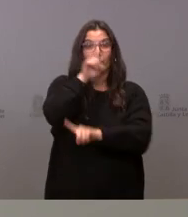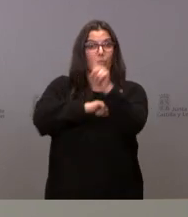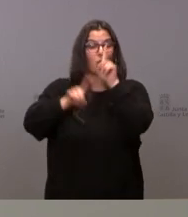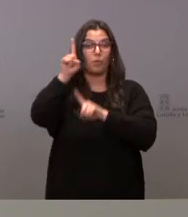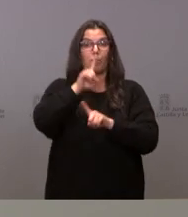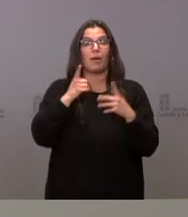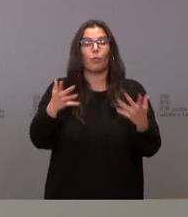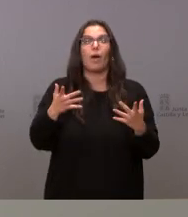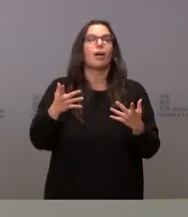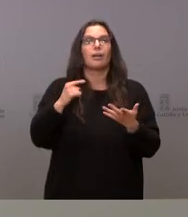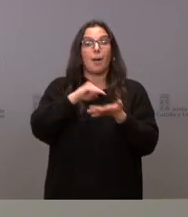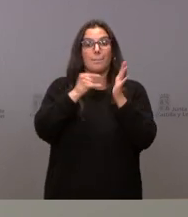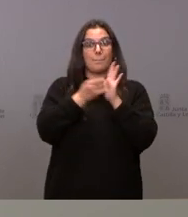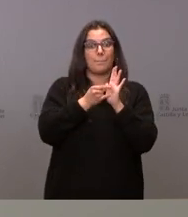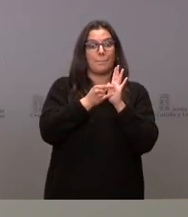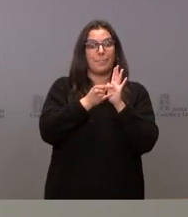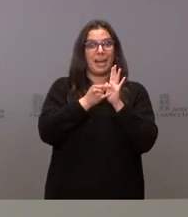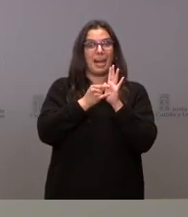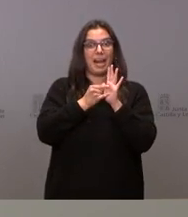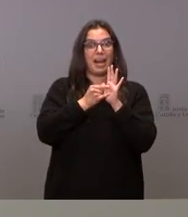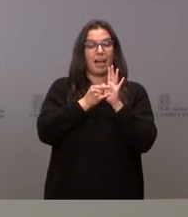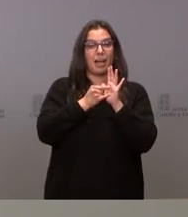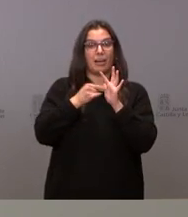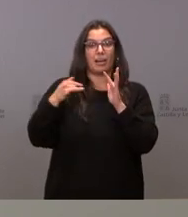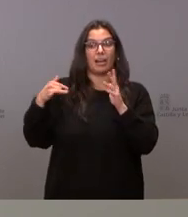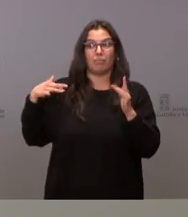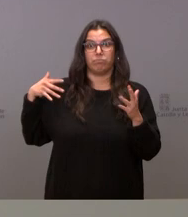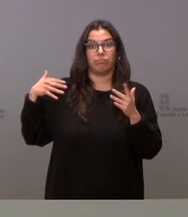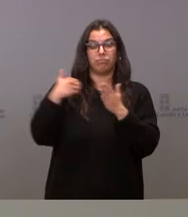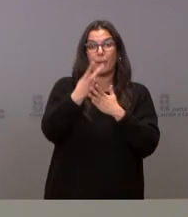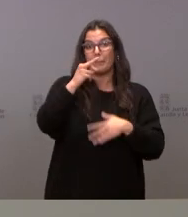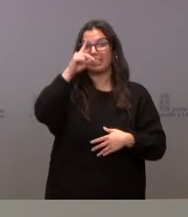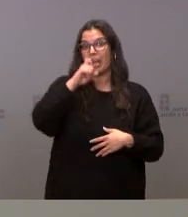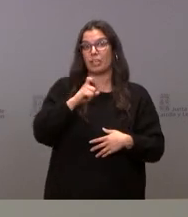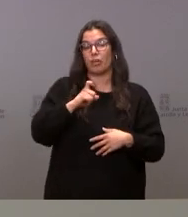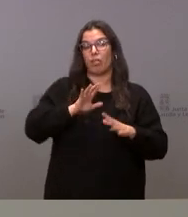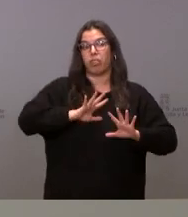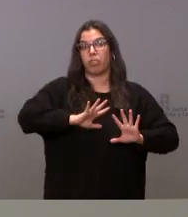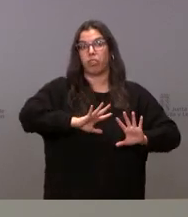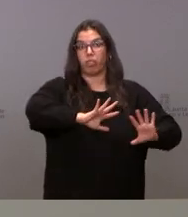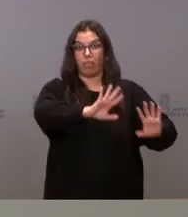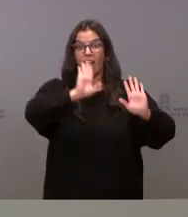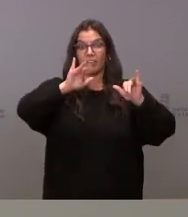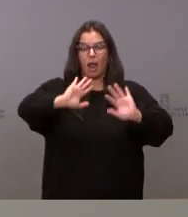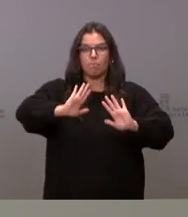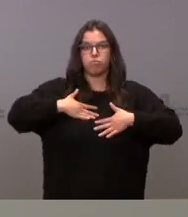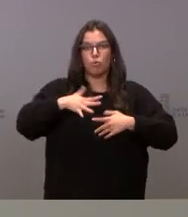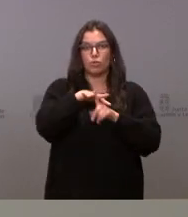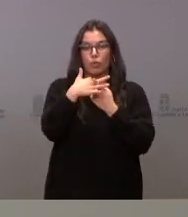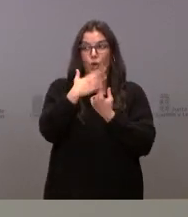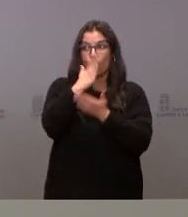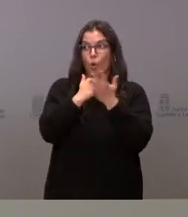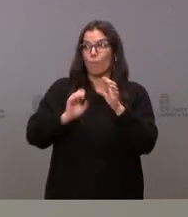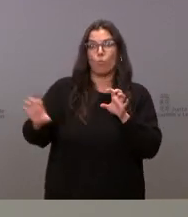planificación de 20 años de evolución en el que nos hemos encontrado en la situación que en todas las